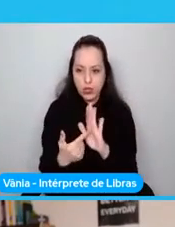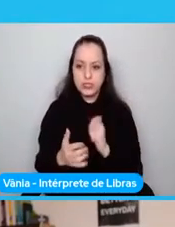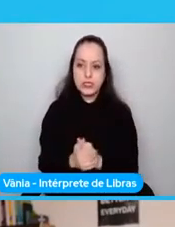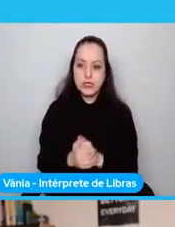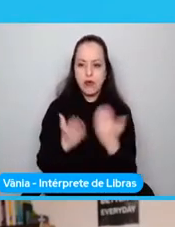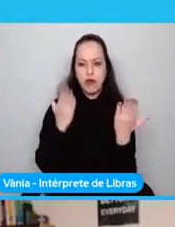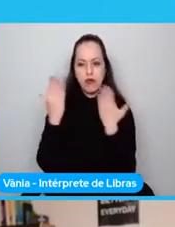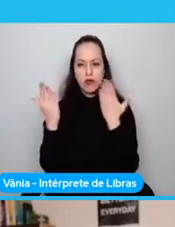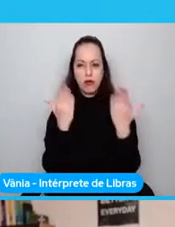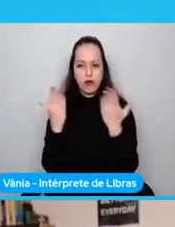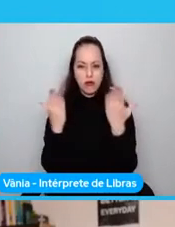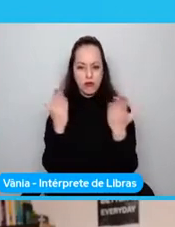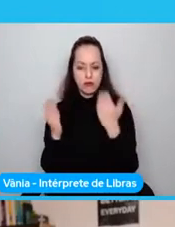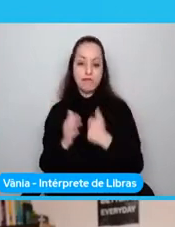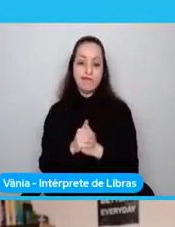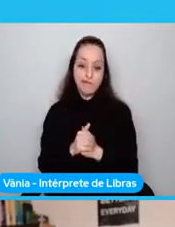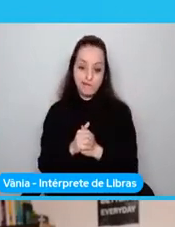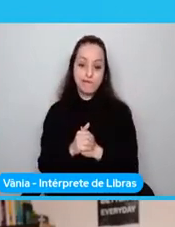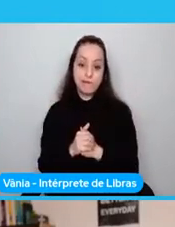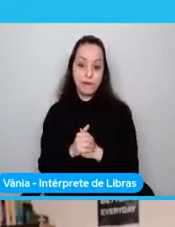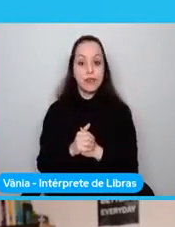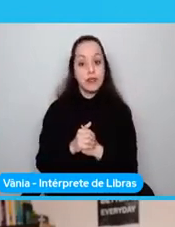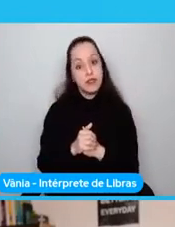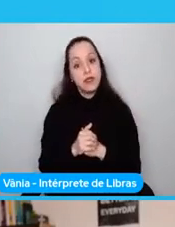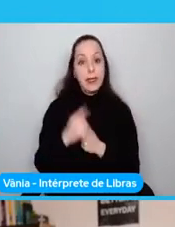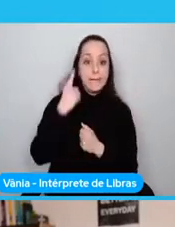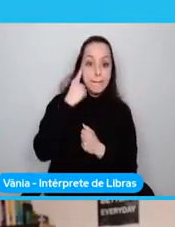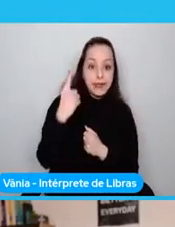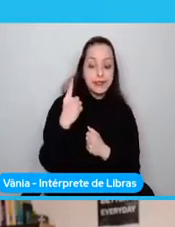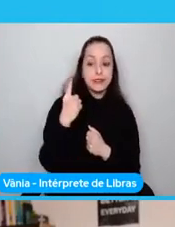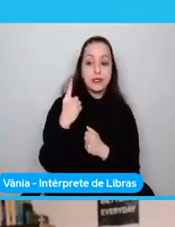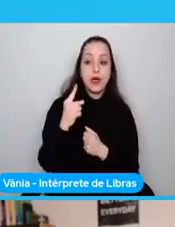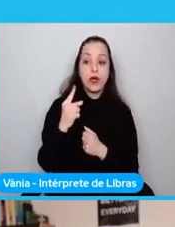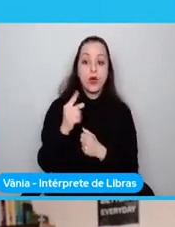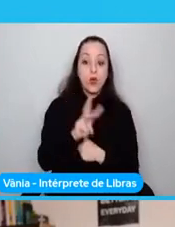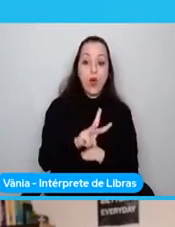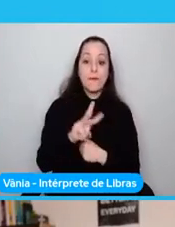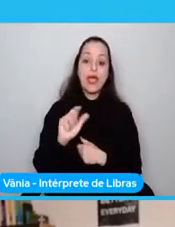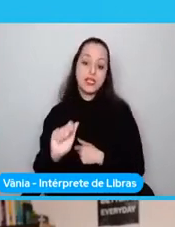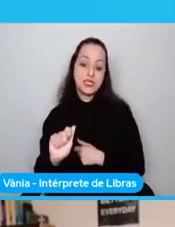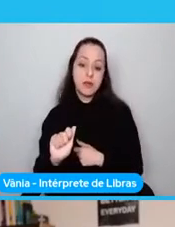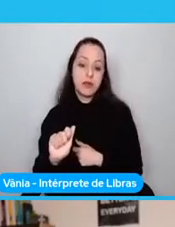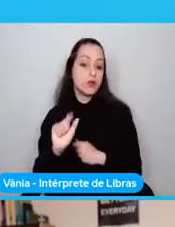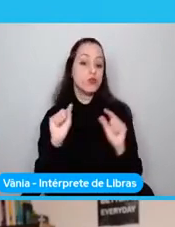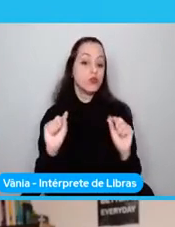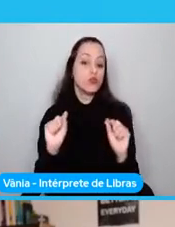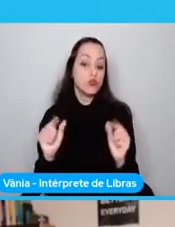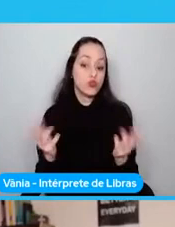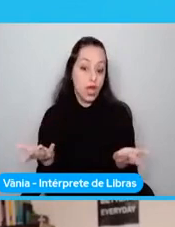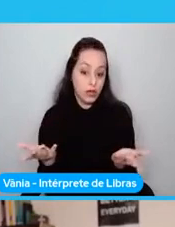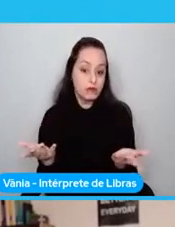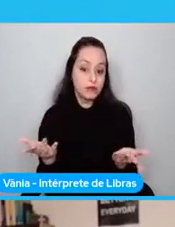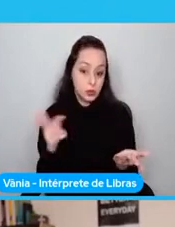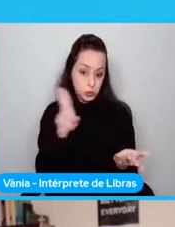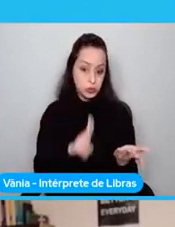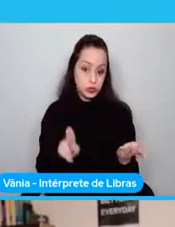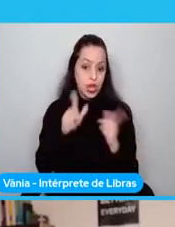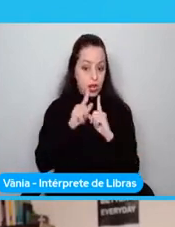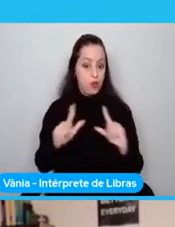trae WebAssembly? ¿Por qué utilizar un lenguaje que ya